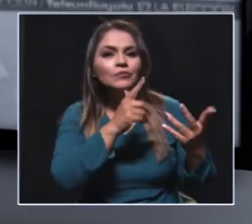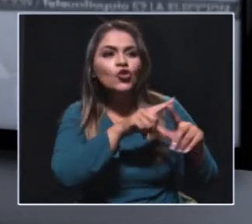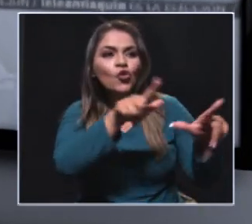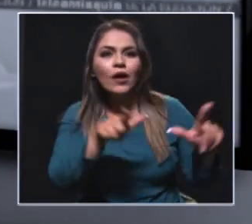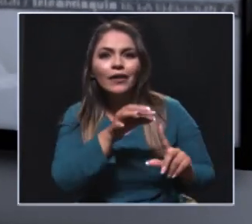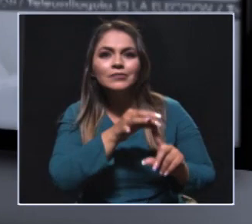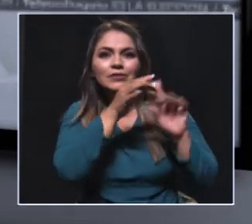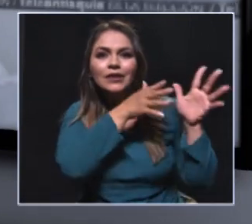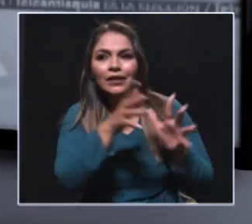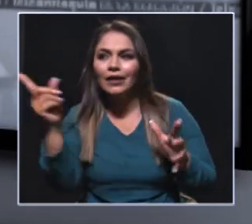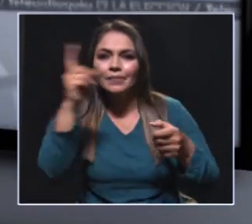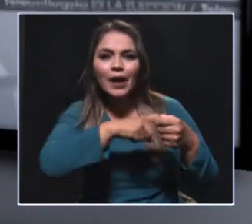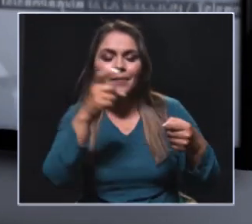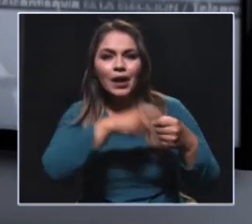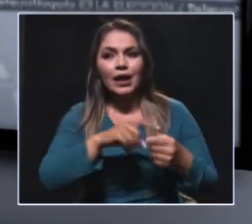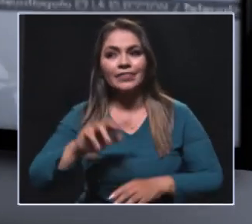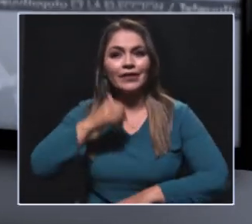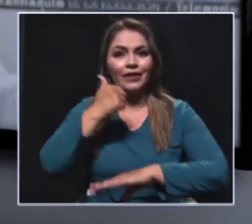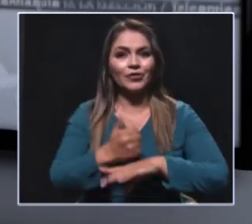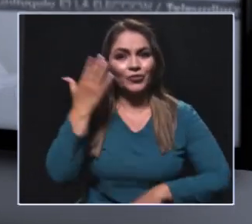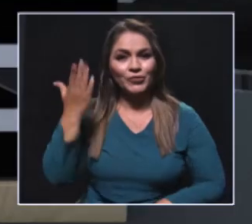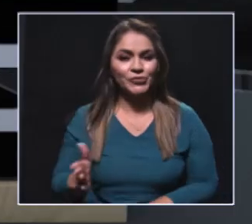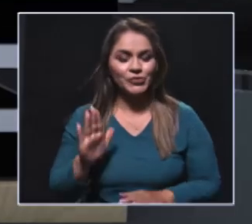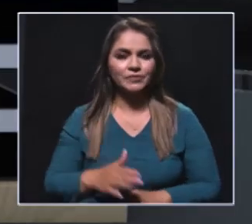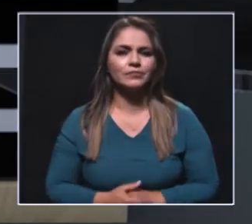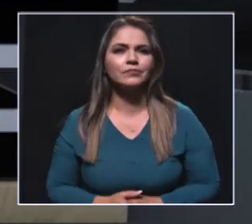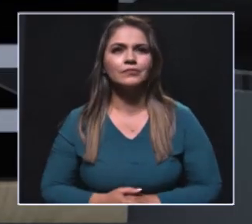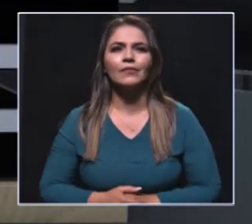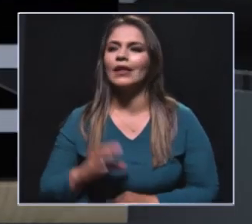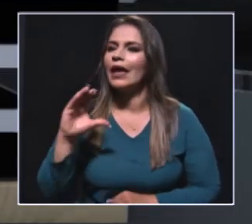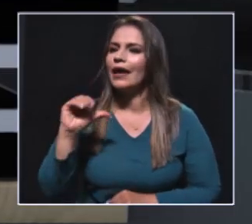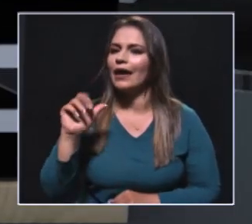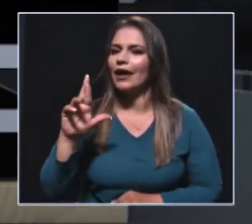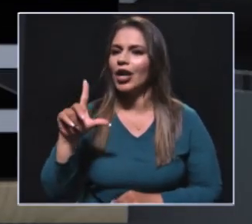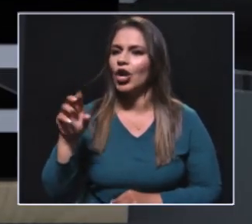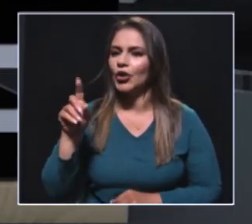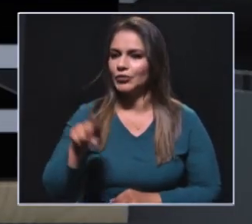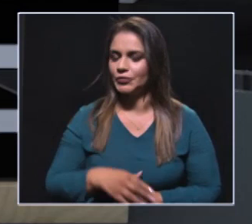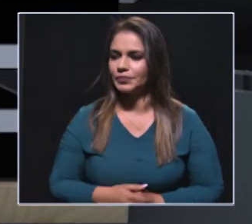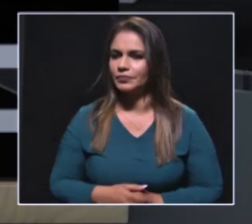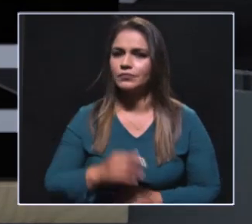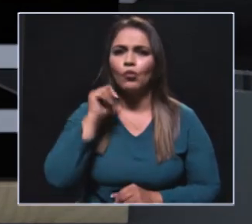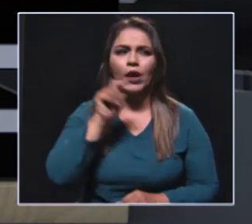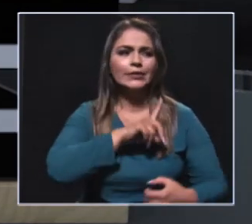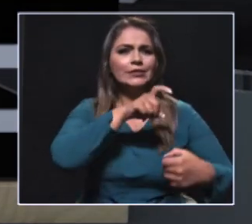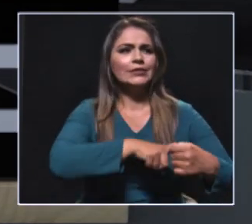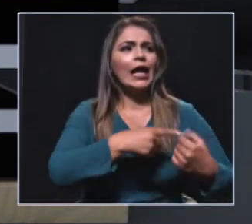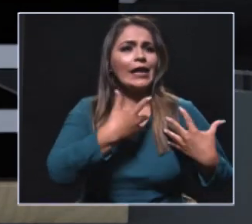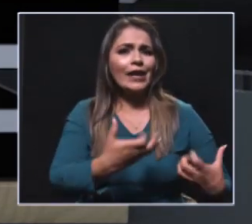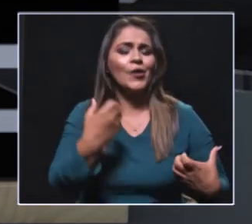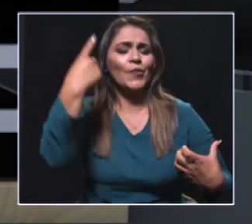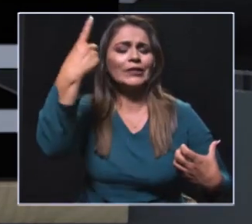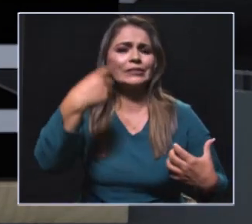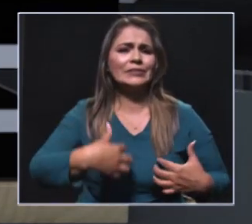elegidas y estamos con el director de la escuela de entrenamiento político, Carlos Mario, ¿cuál es el principal temor que traen ellas cuando dicen yo quiero ser